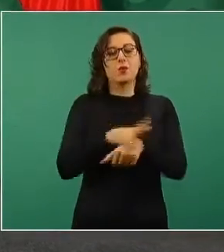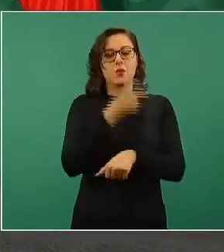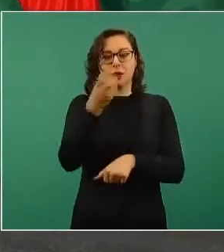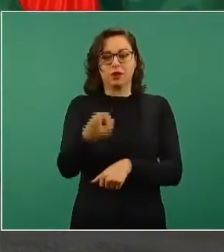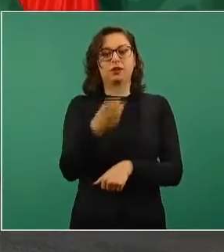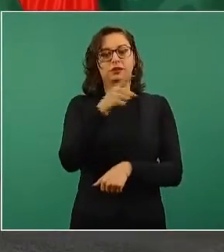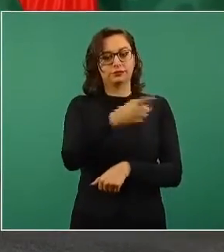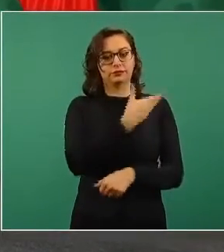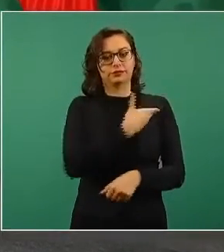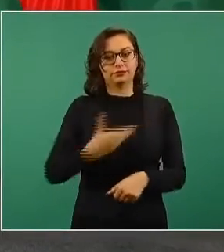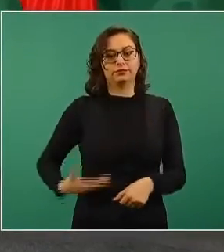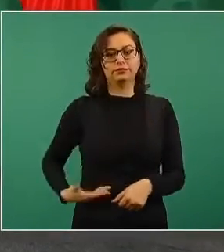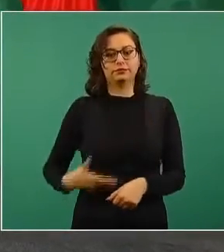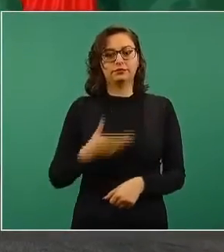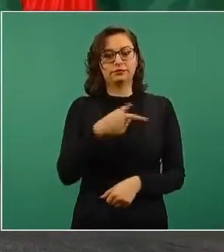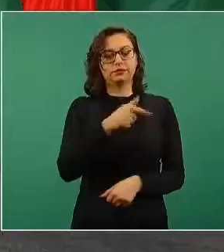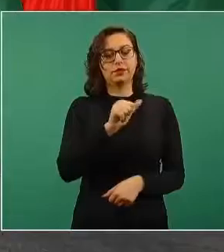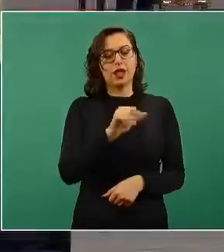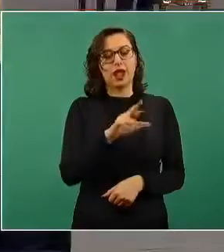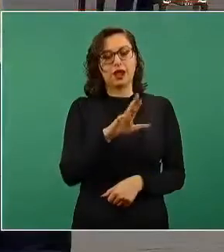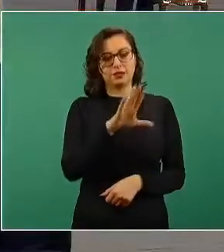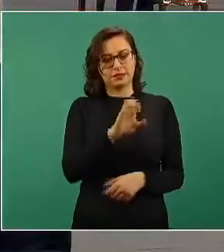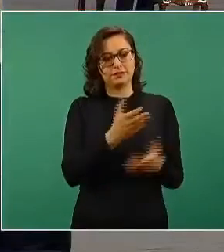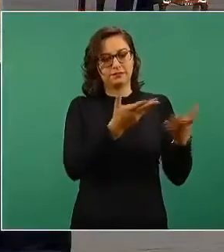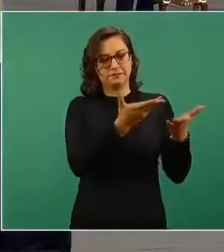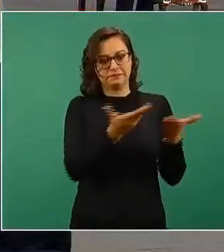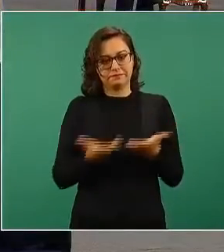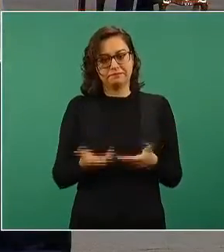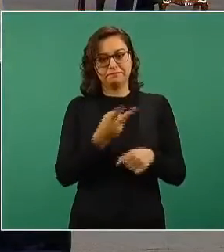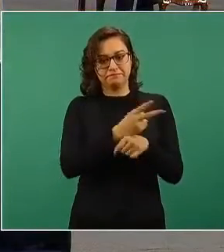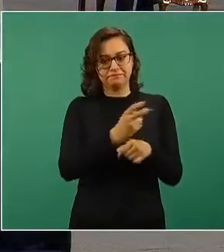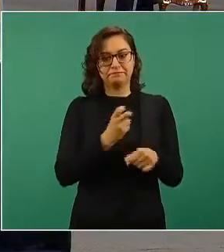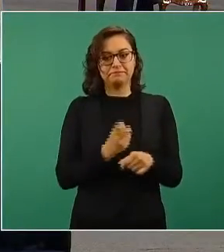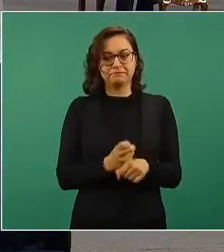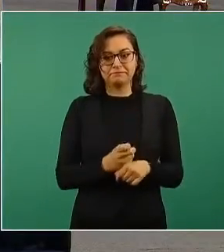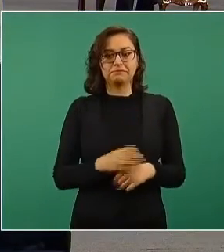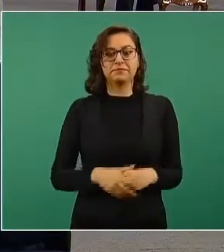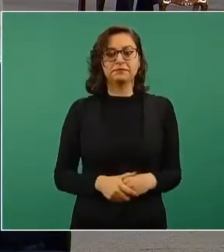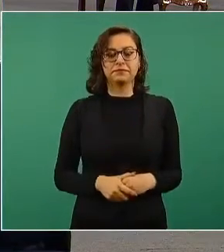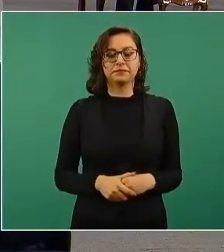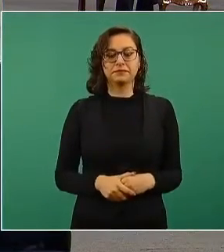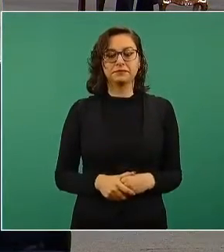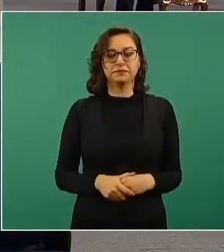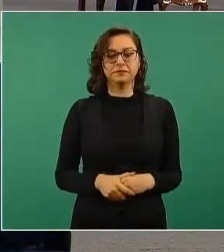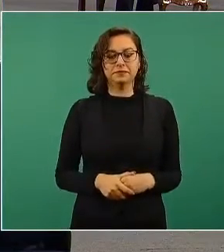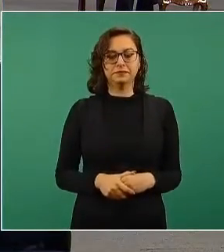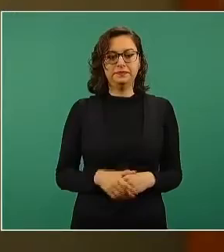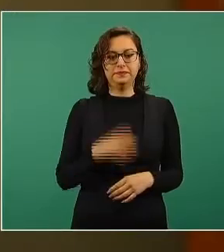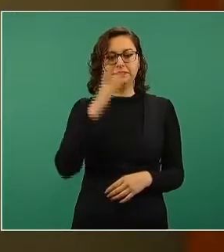Arce. Invitamos porque